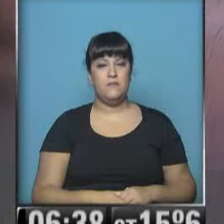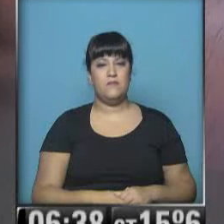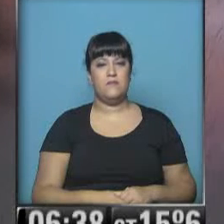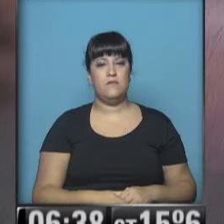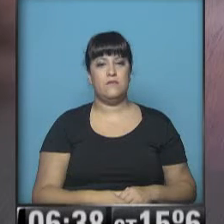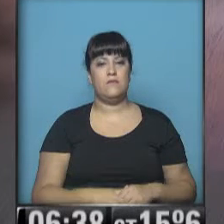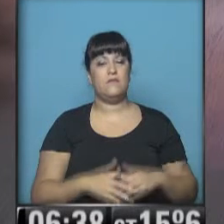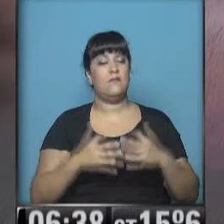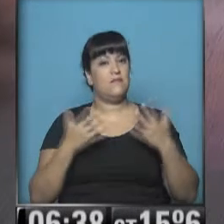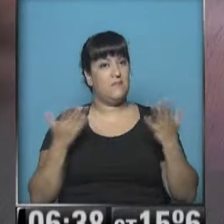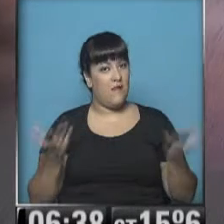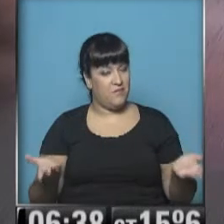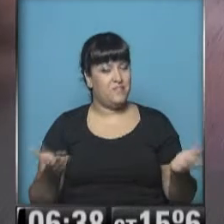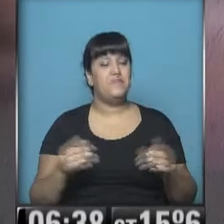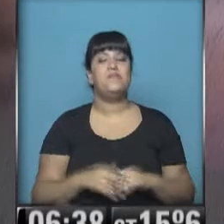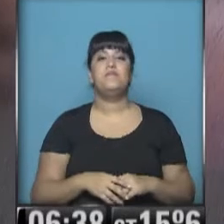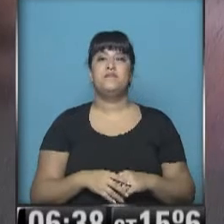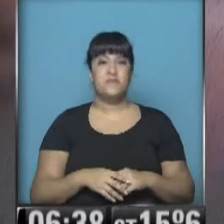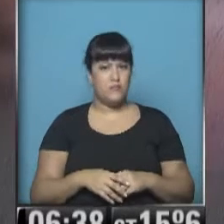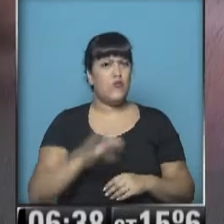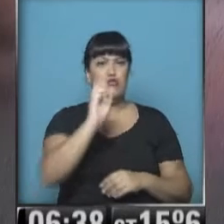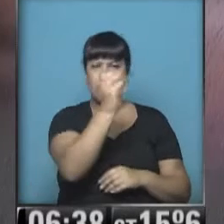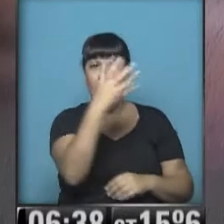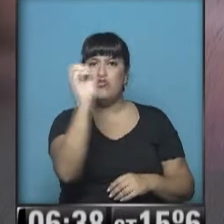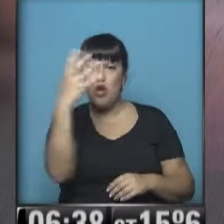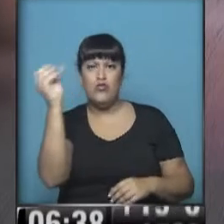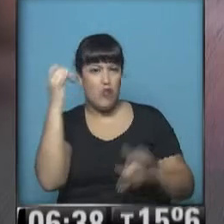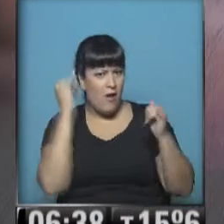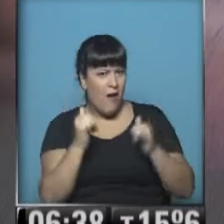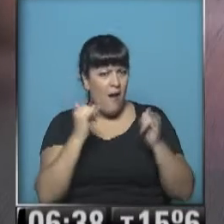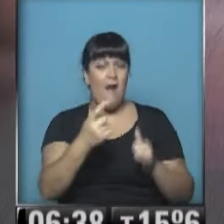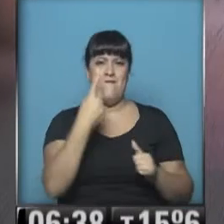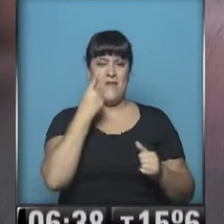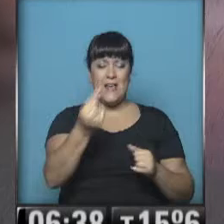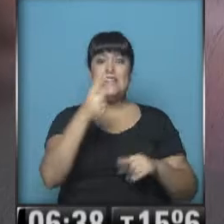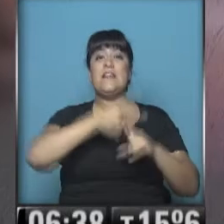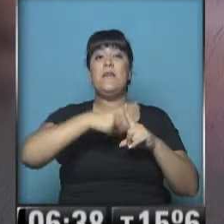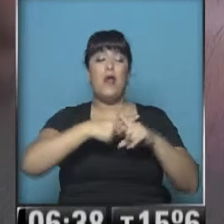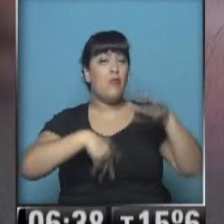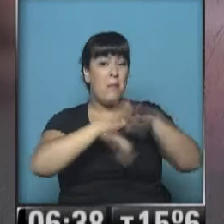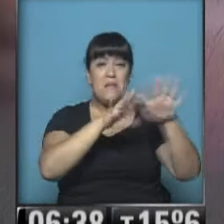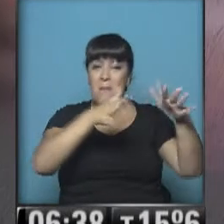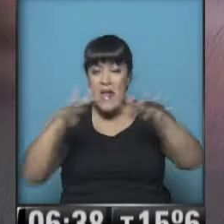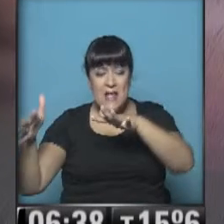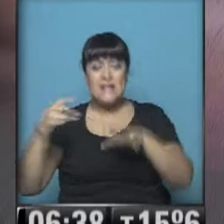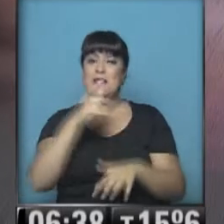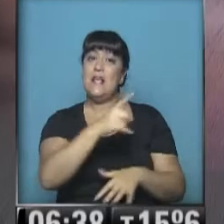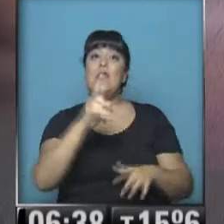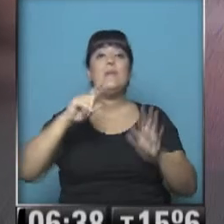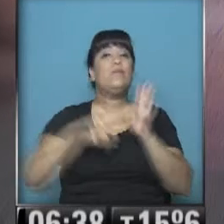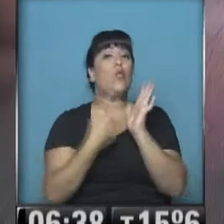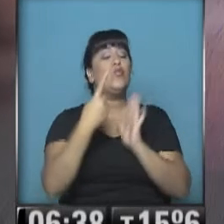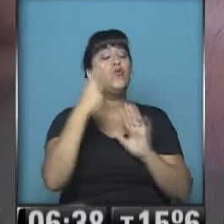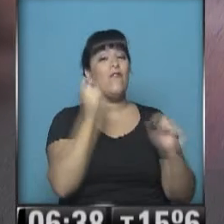Ah, bastante soleado, ¿eh? Y fíjense las máximas, qué parejitas. Ah, excepto